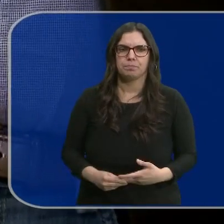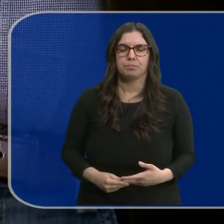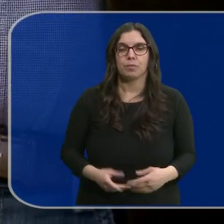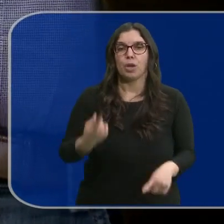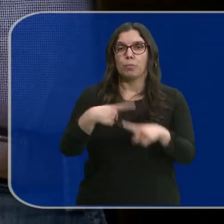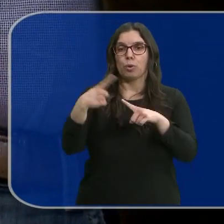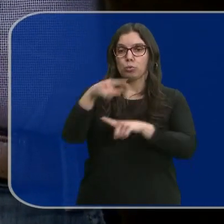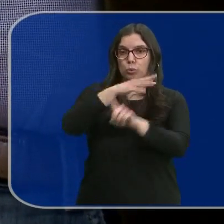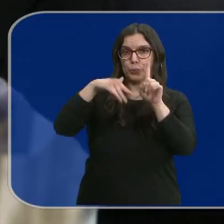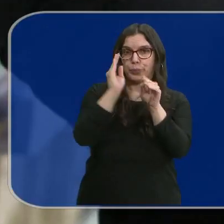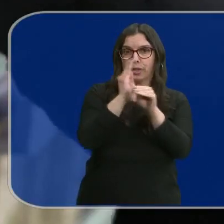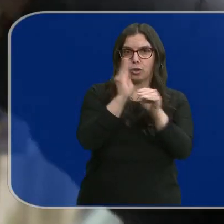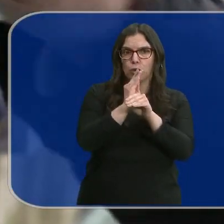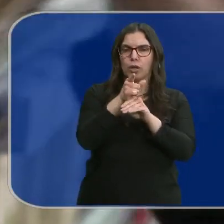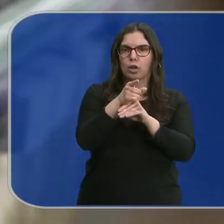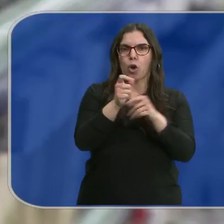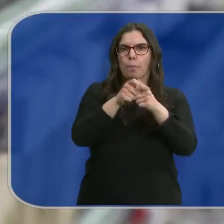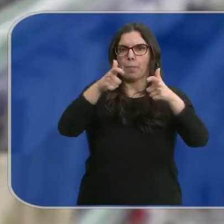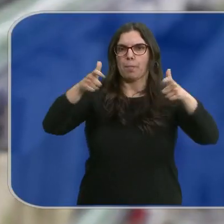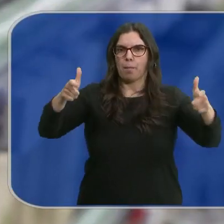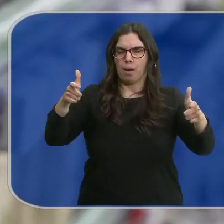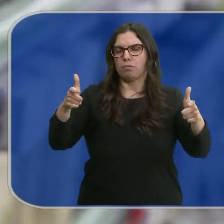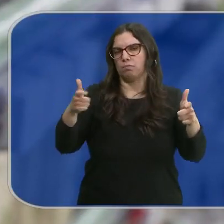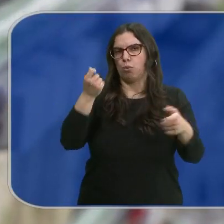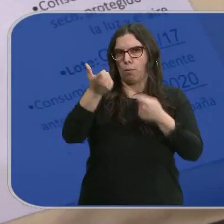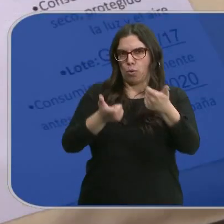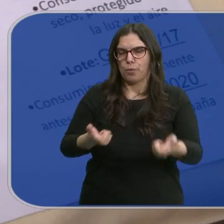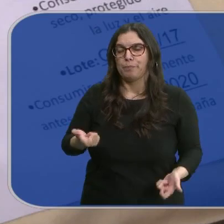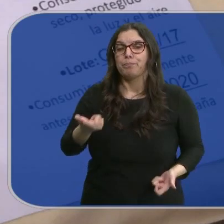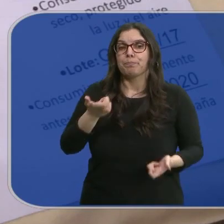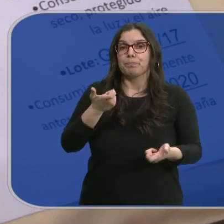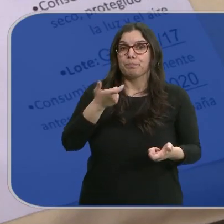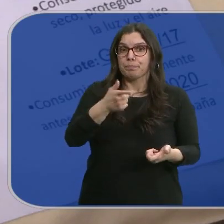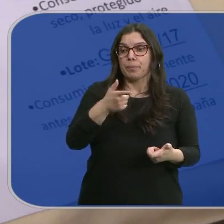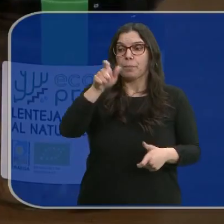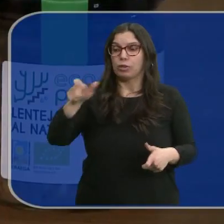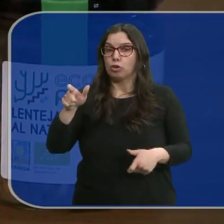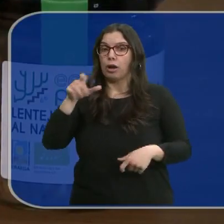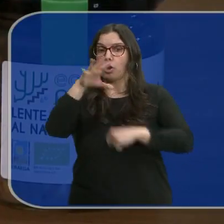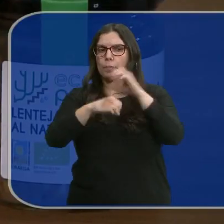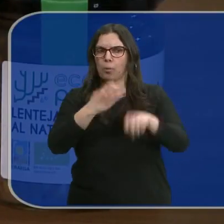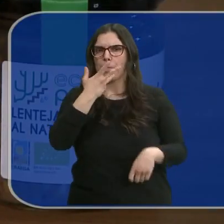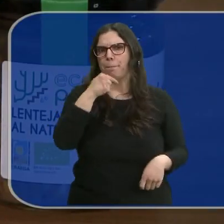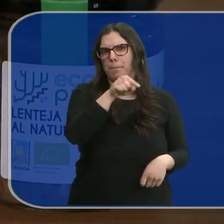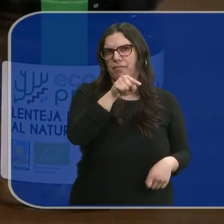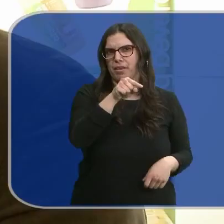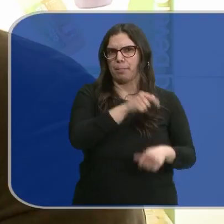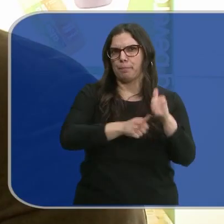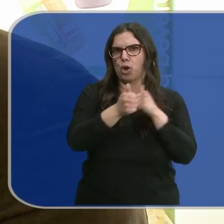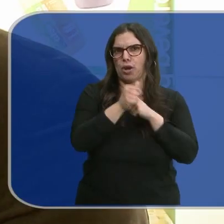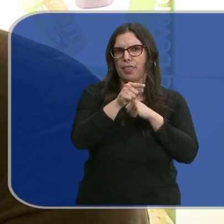Los productos ecológicos van ganando espacio en lineales y despensas de forma progresiva y cada vez son más los consumidores que los prefieren sobre los